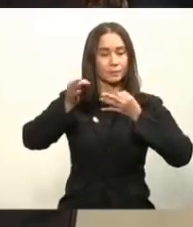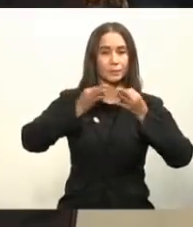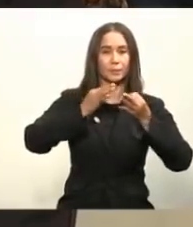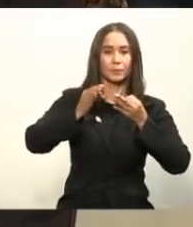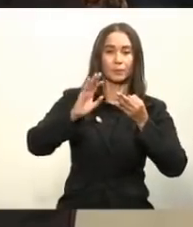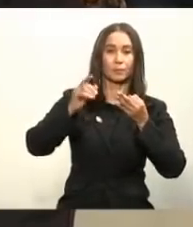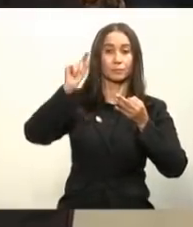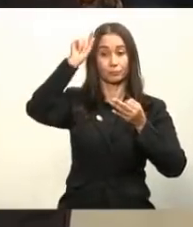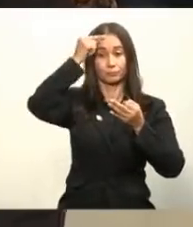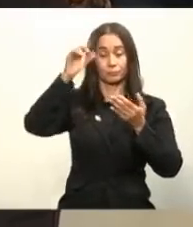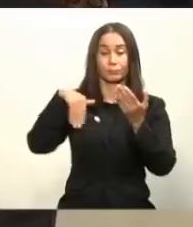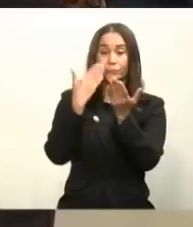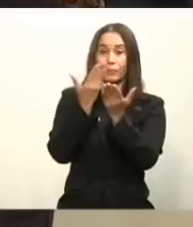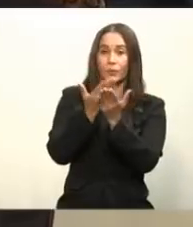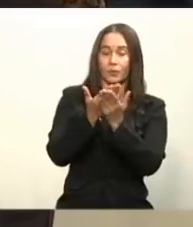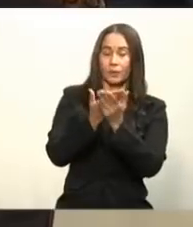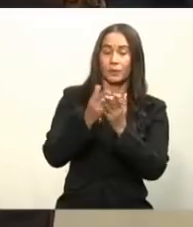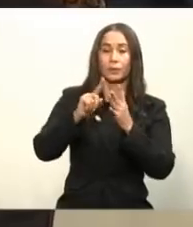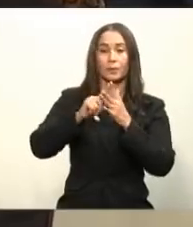las